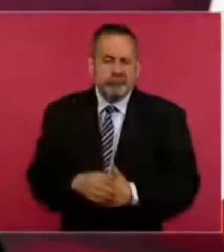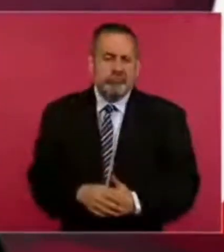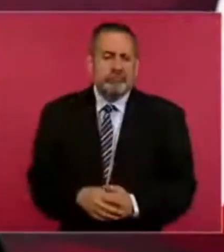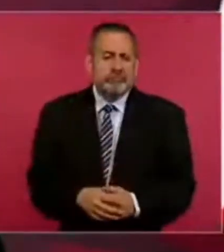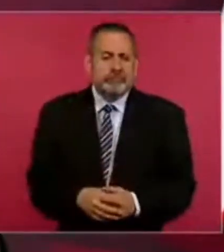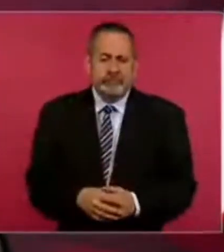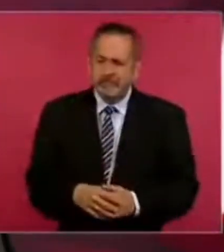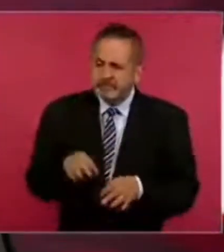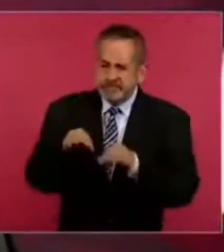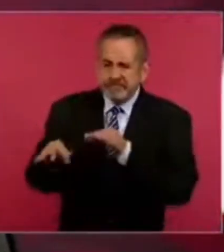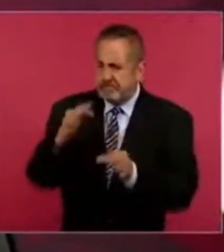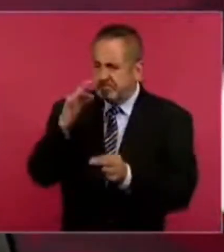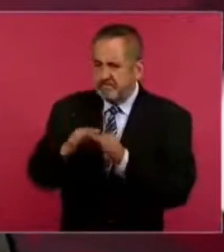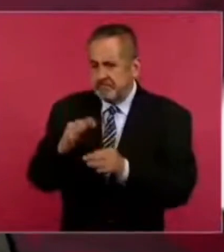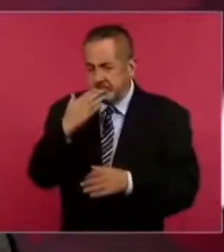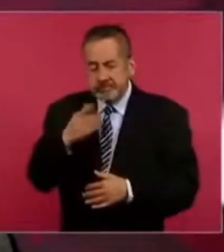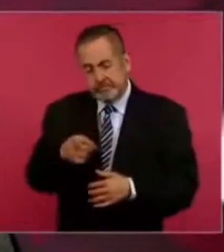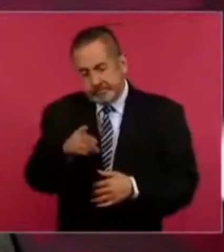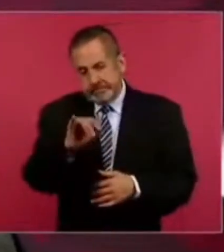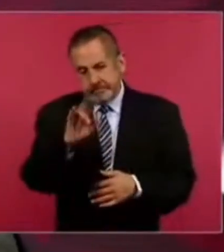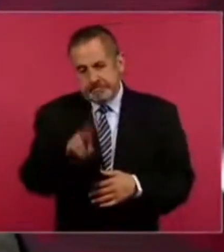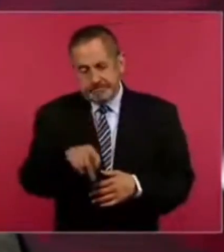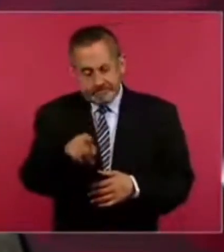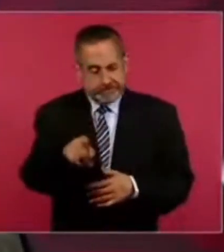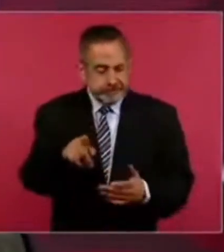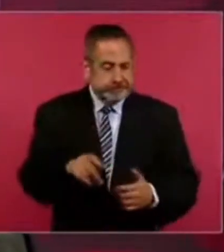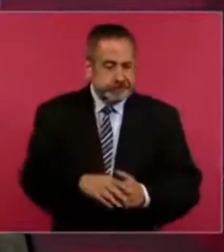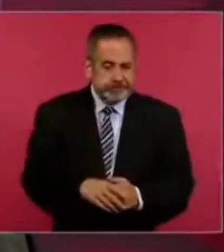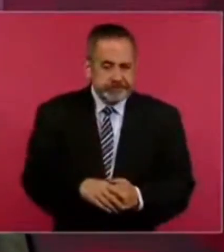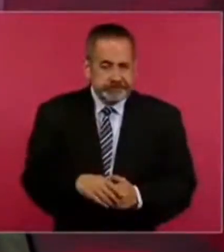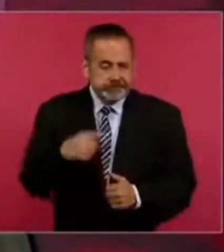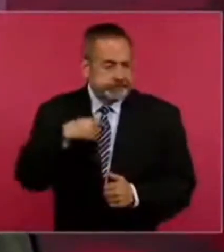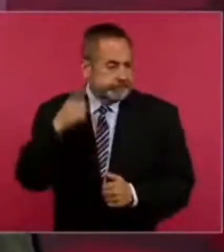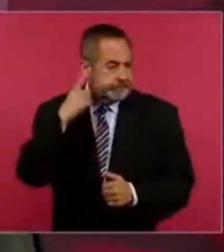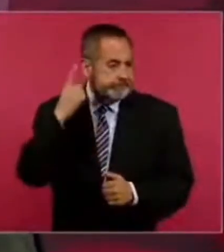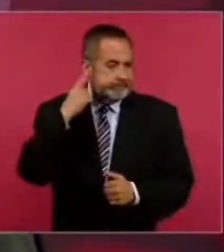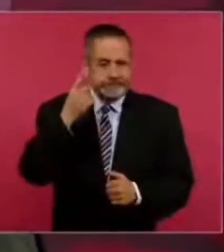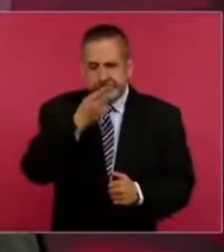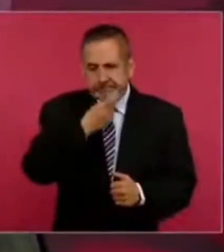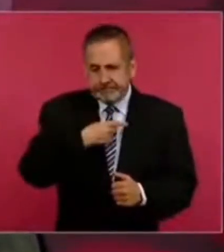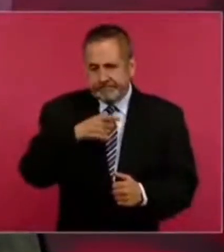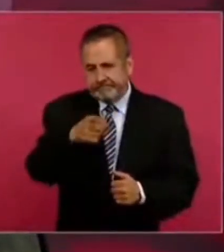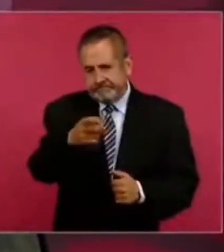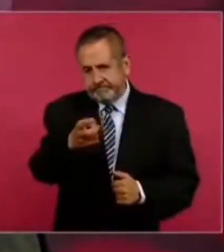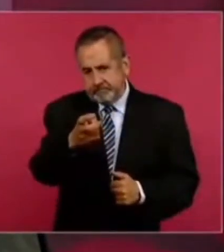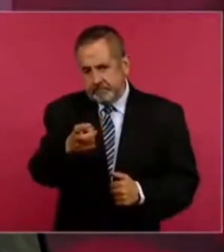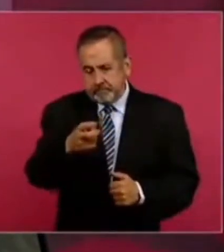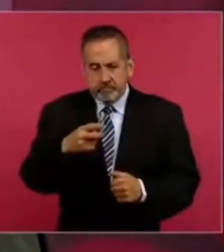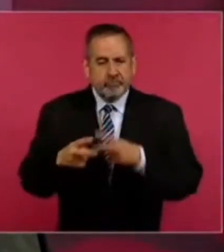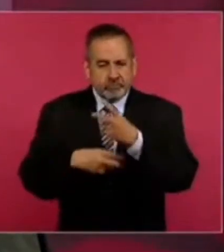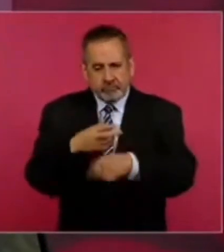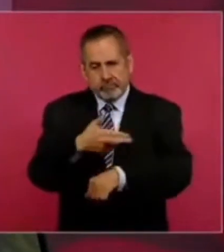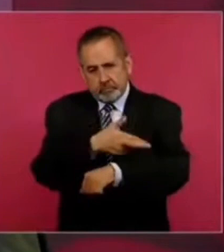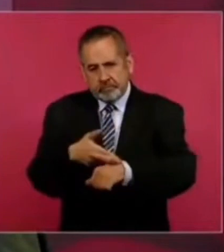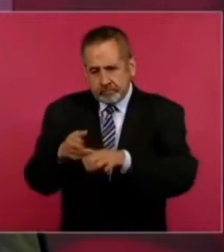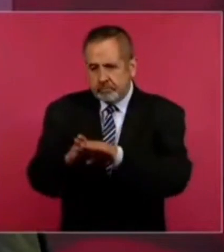Entonces, sí, ya he escuchado esto y sí vamos a